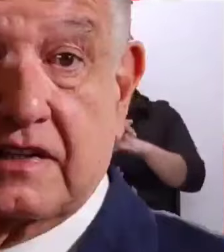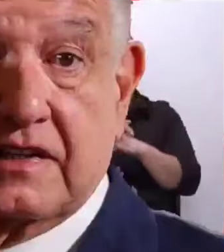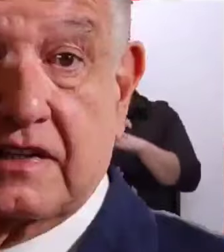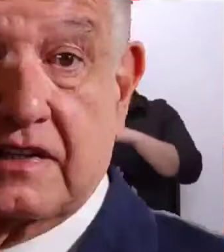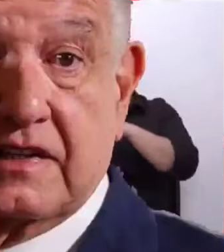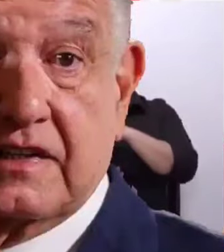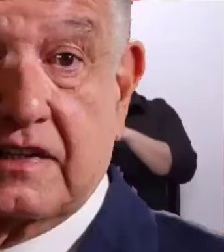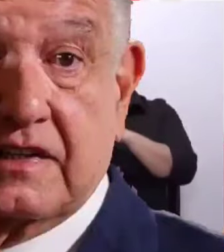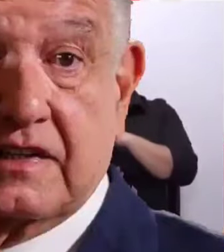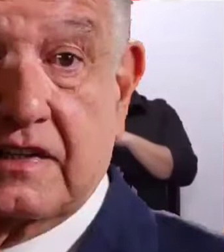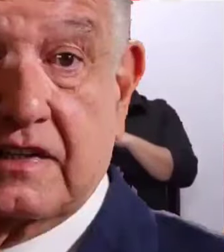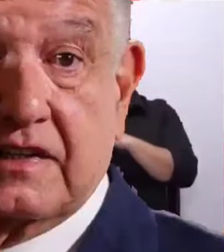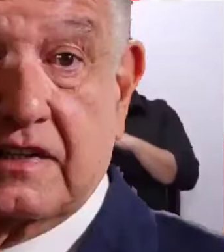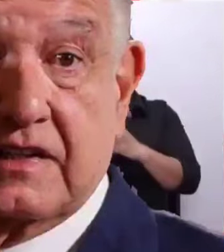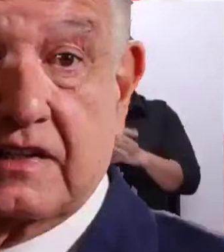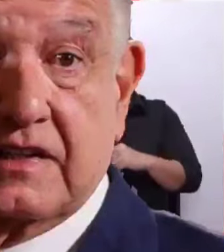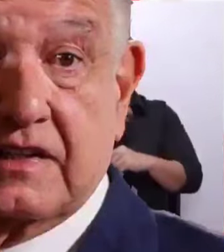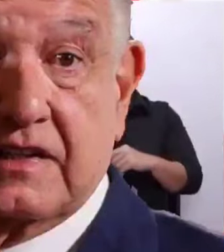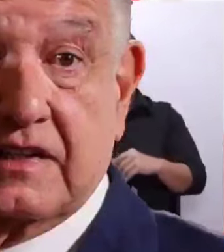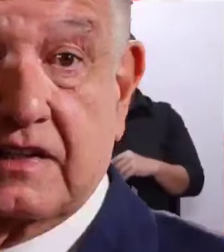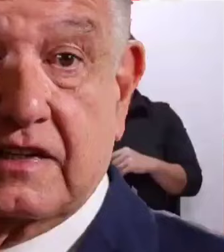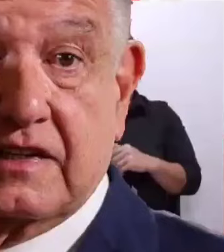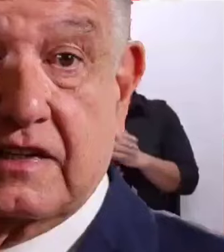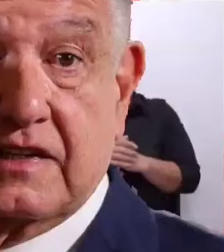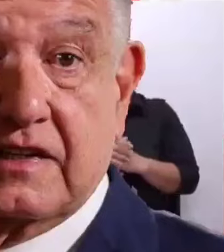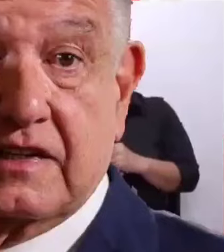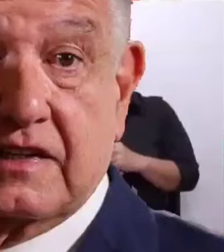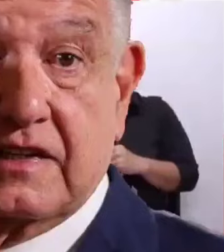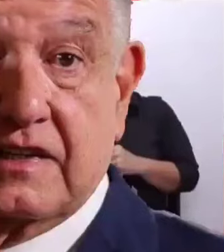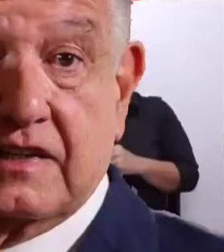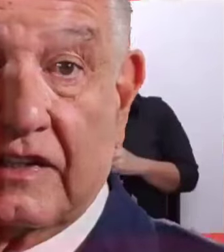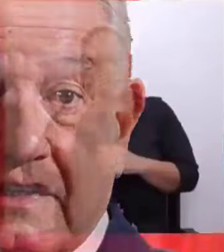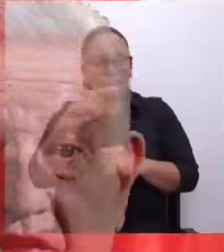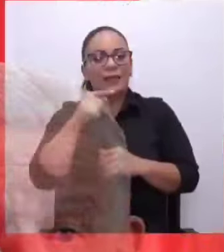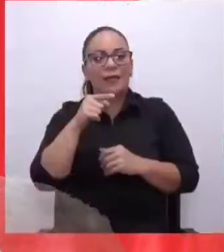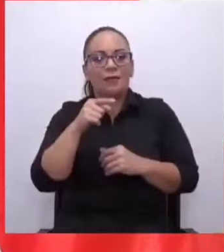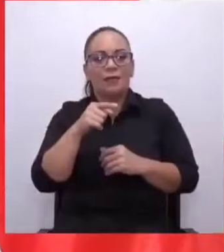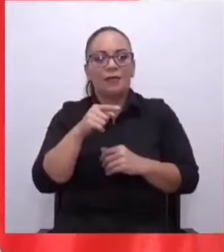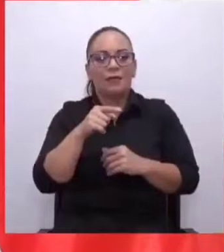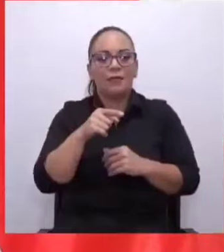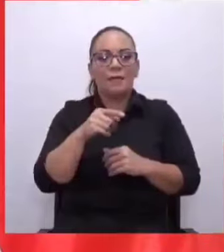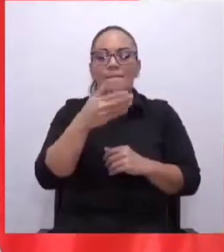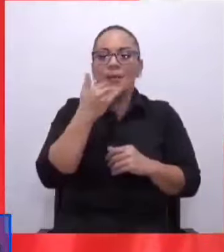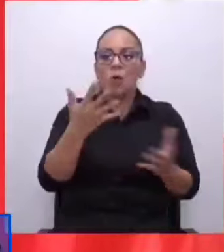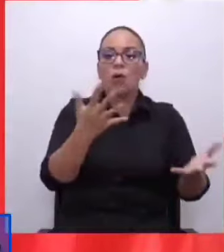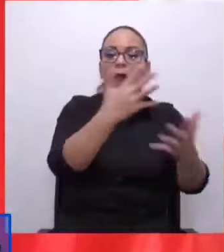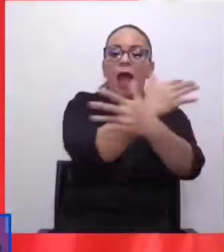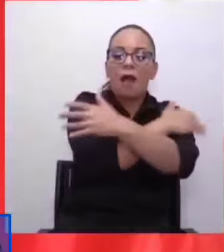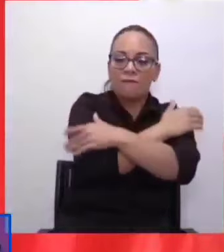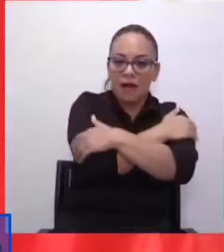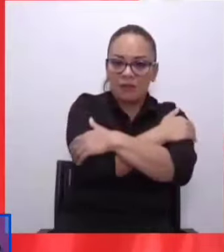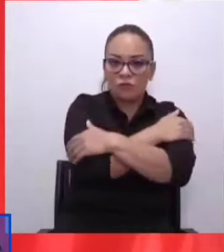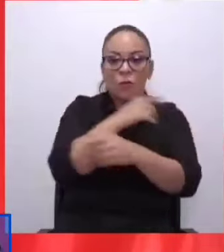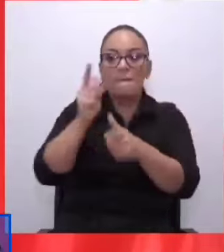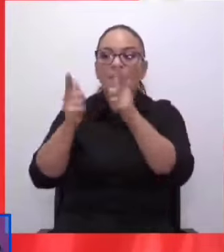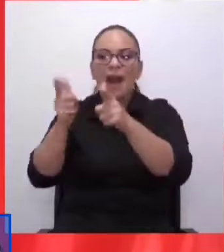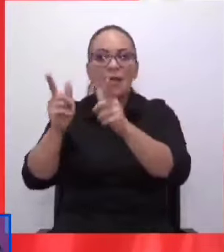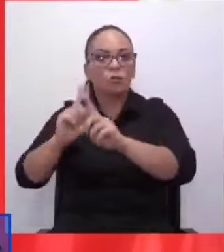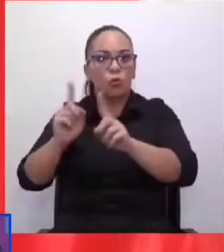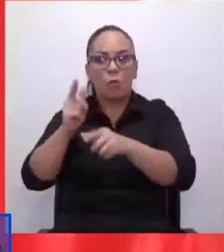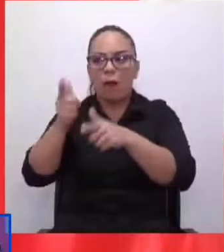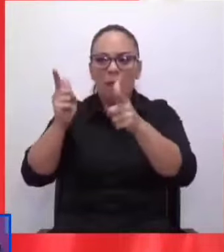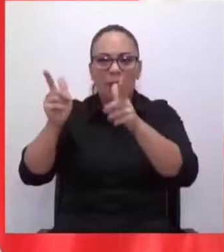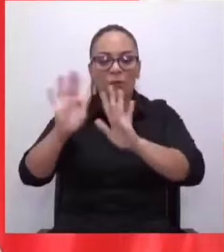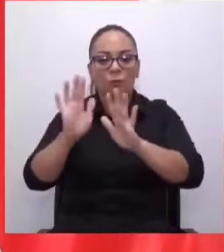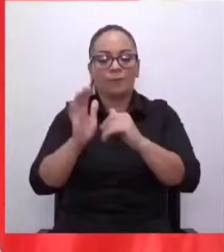López Obrador, dice, abrazos en lugar de balazos. Doña Gloria, en palabras